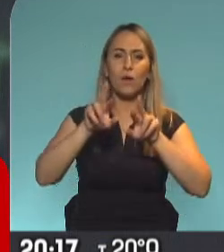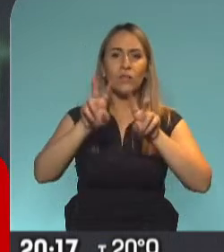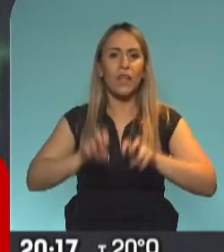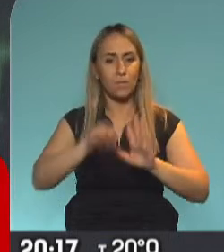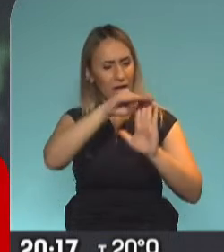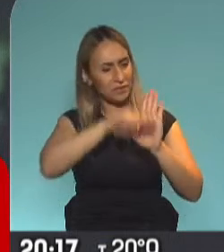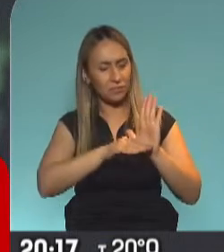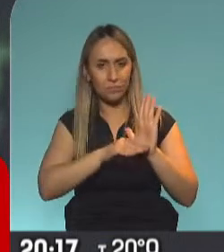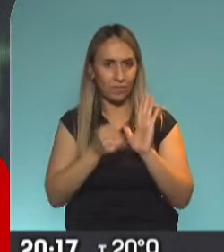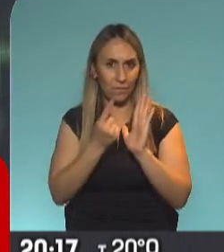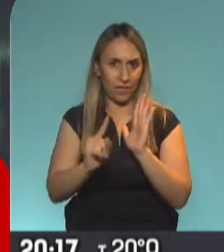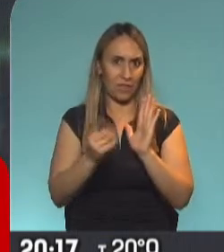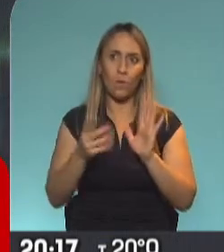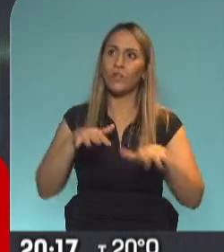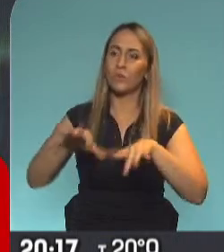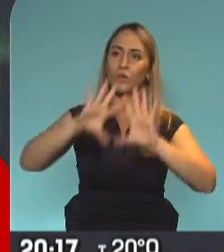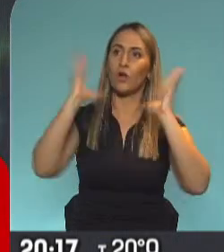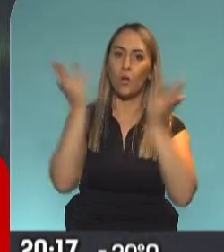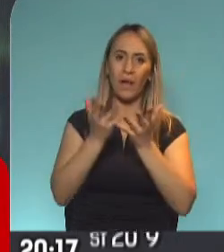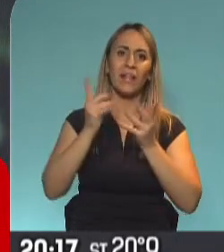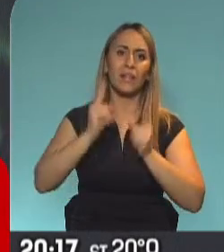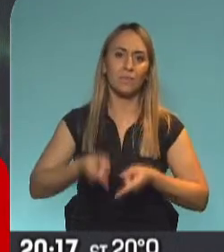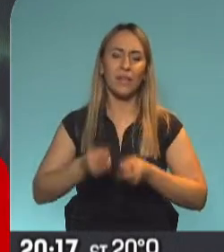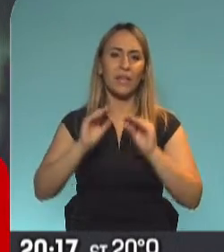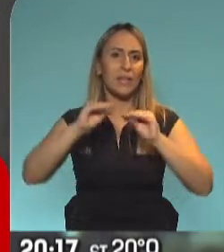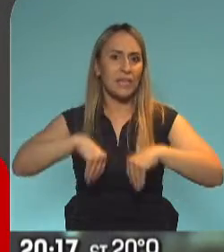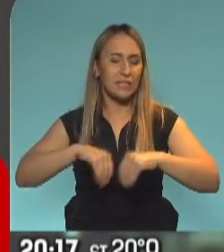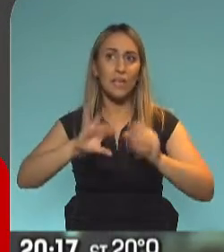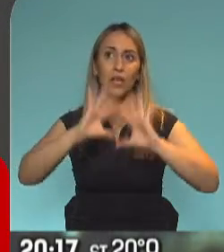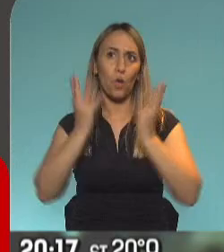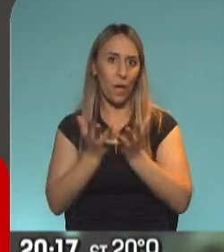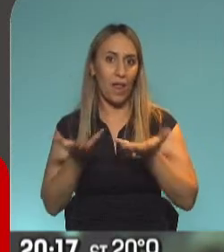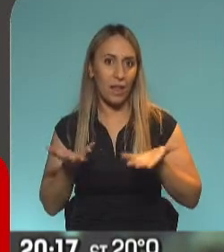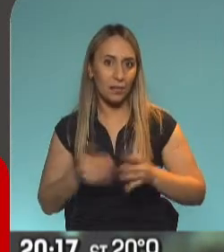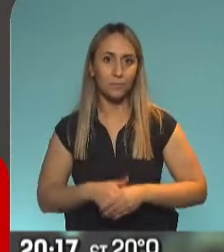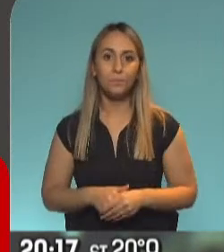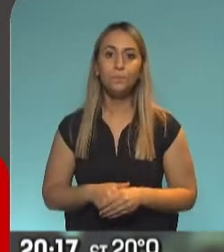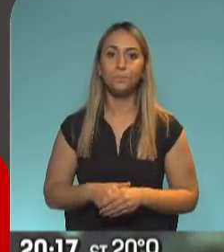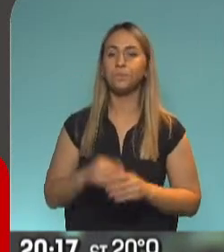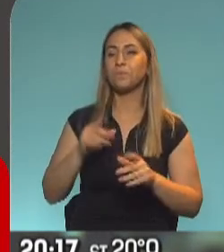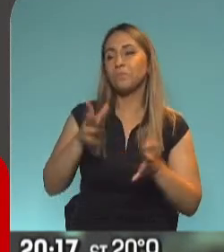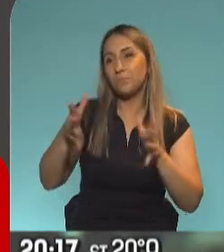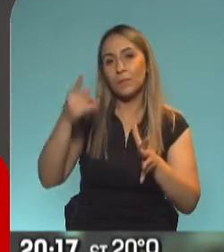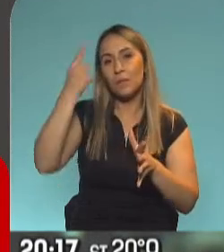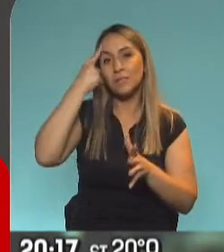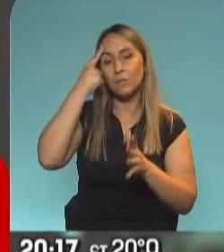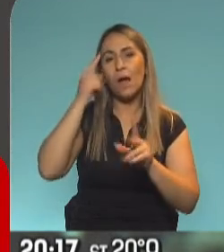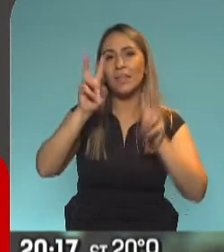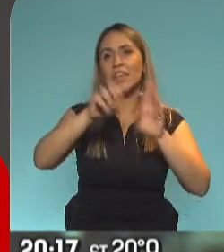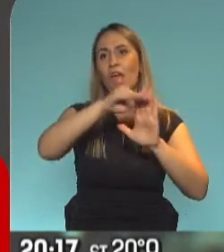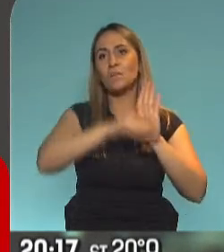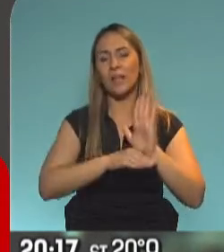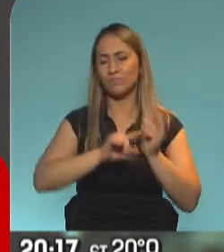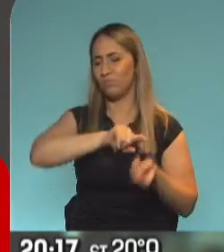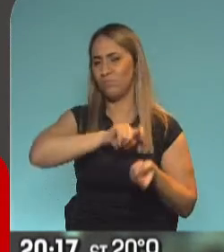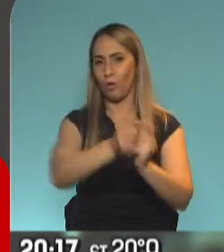aldea global como vivimos y con crisis globales como vivimos. Sí, uno pensaría que cambió totalmente la agenda comparado con lo que